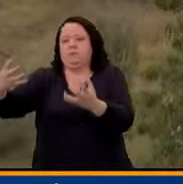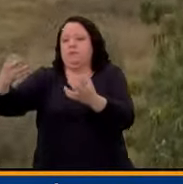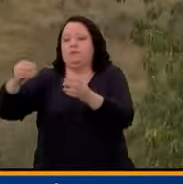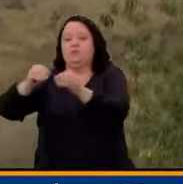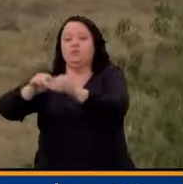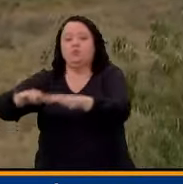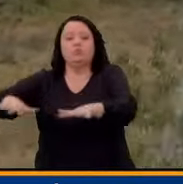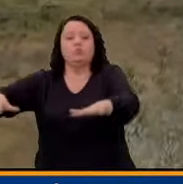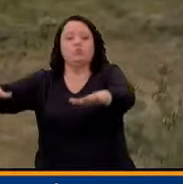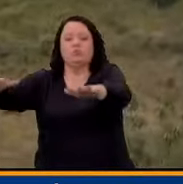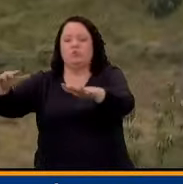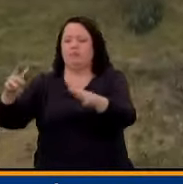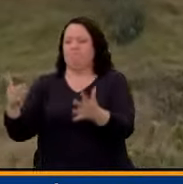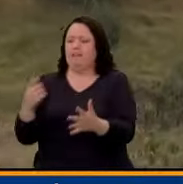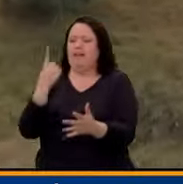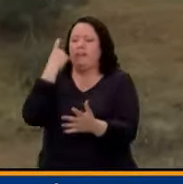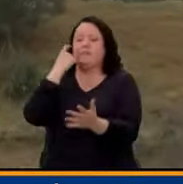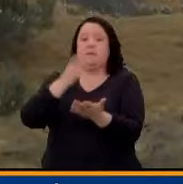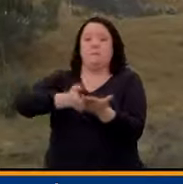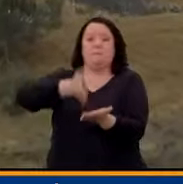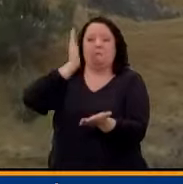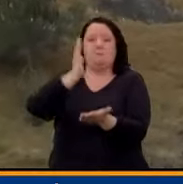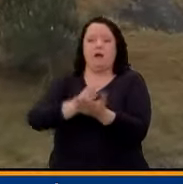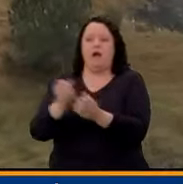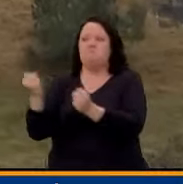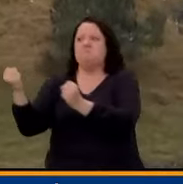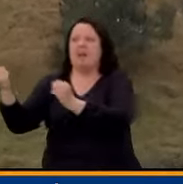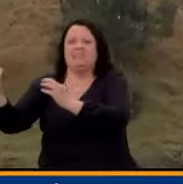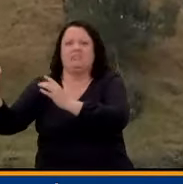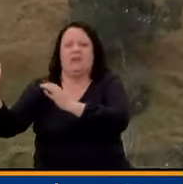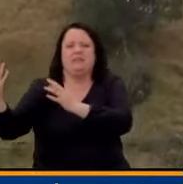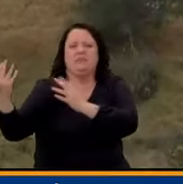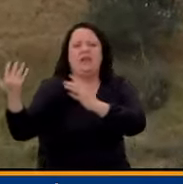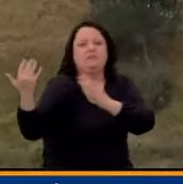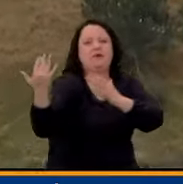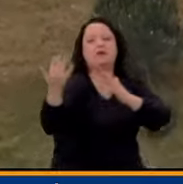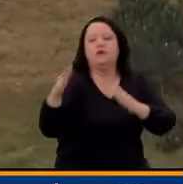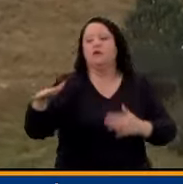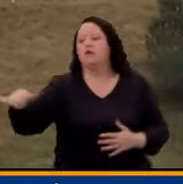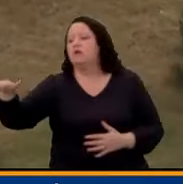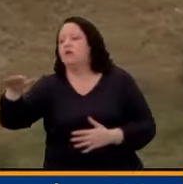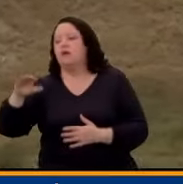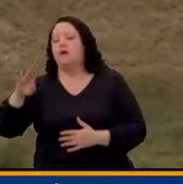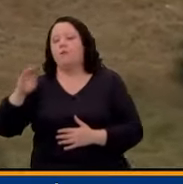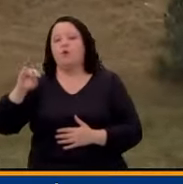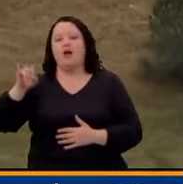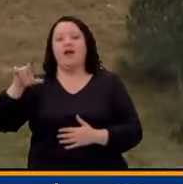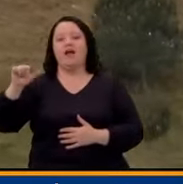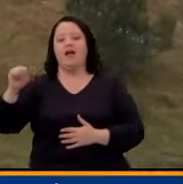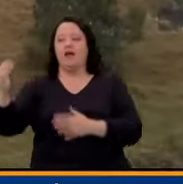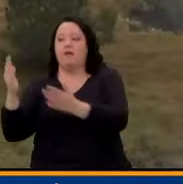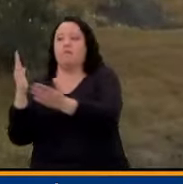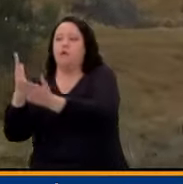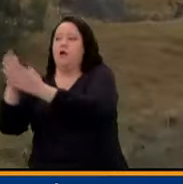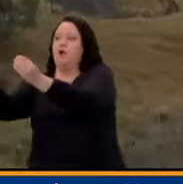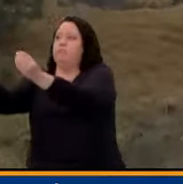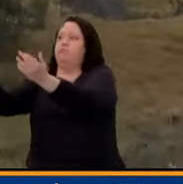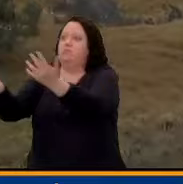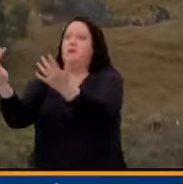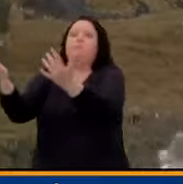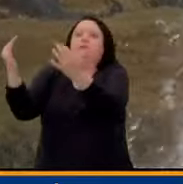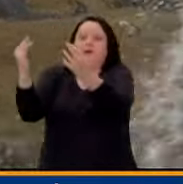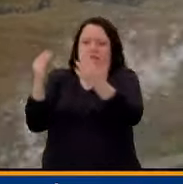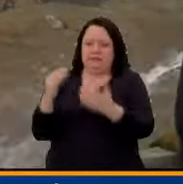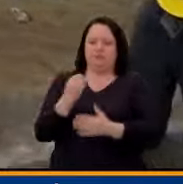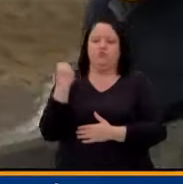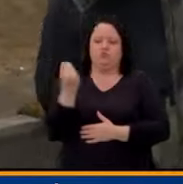han llevado a que desde el día de ayer esté avanzando un incendio forestal que inició en el municipio de Oaxaca y hoy nos está quedando a nosotros acá en el municipio de Mosquera,